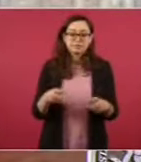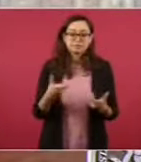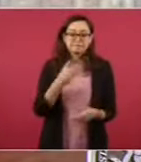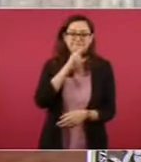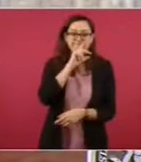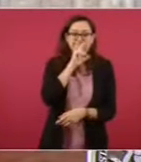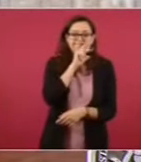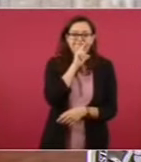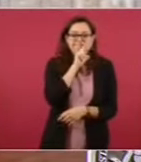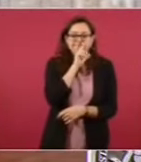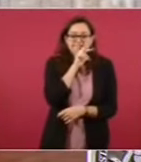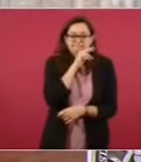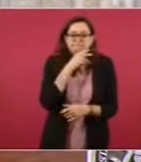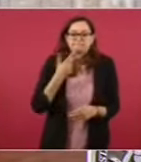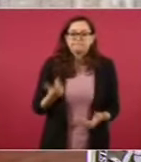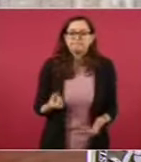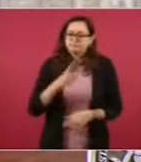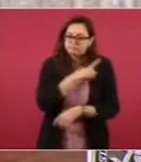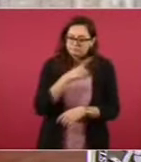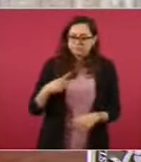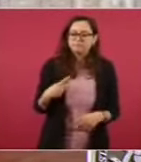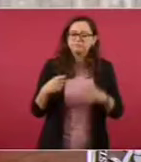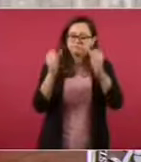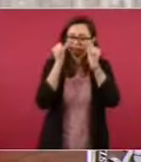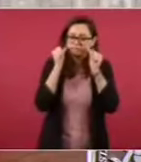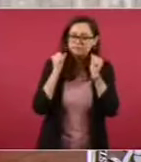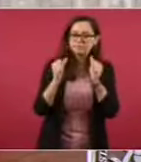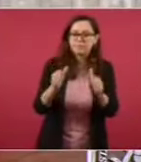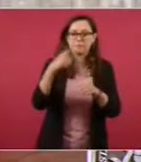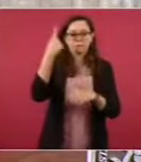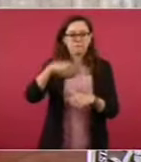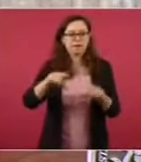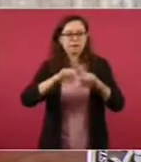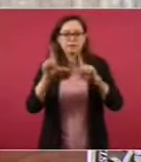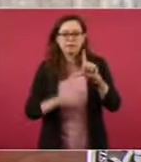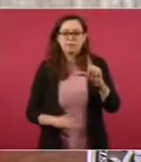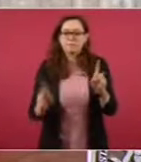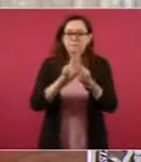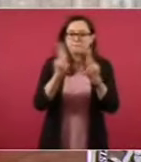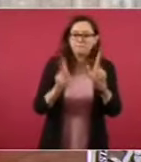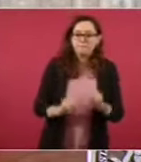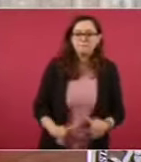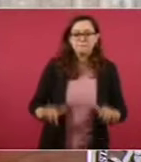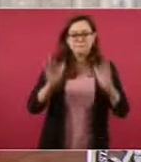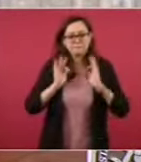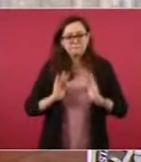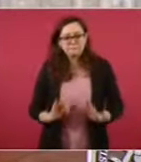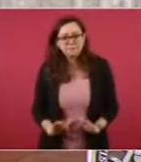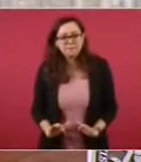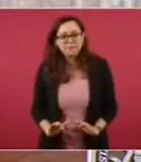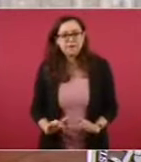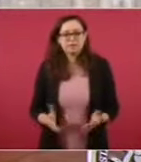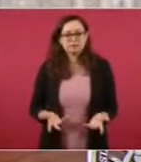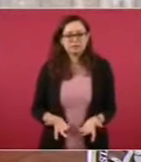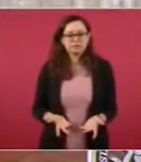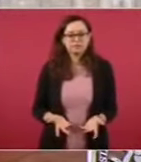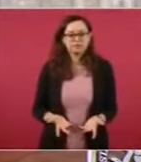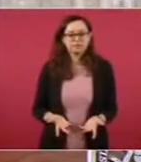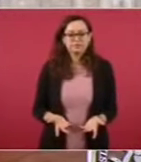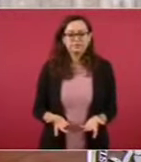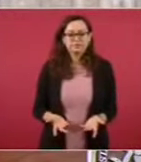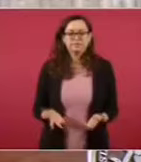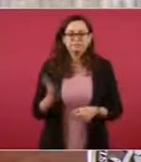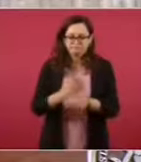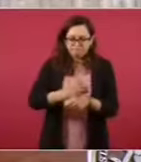la paz, la tranquilidad, que no hay impunidad. Antes era la